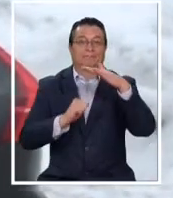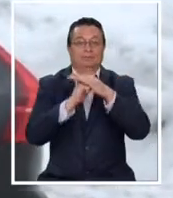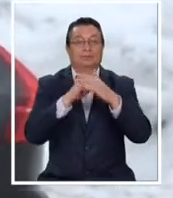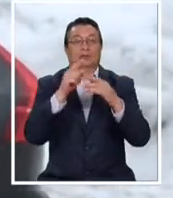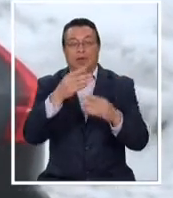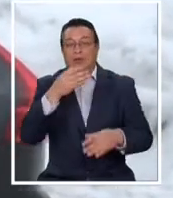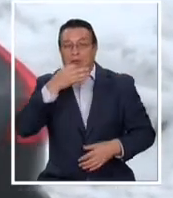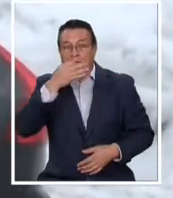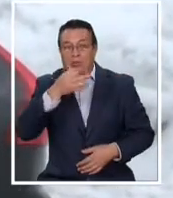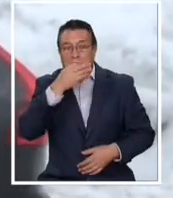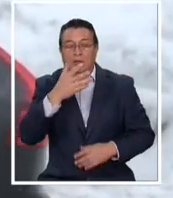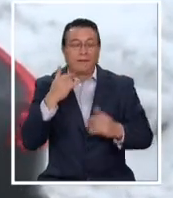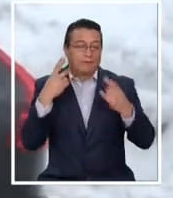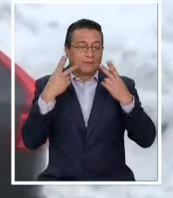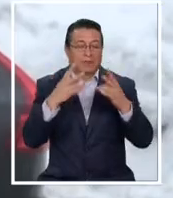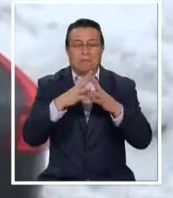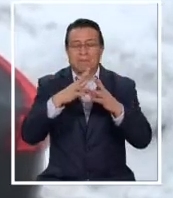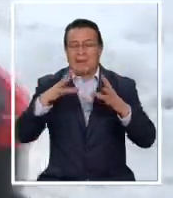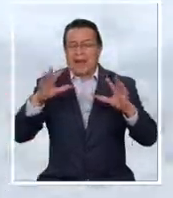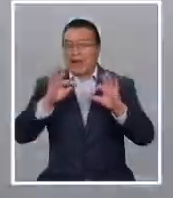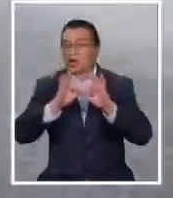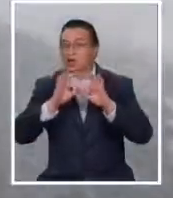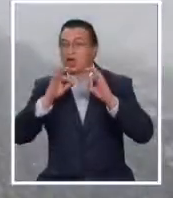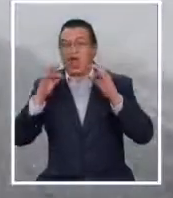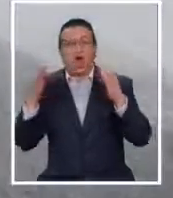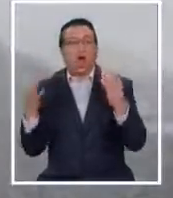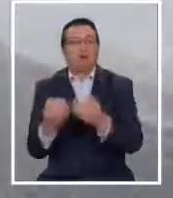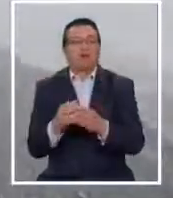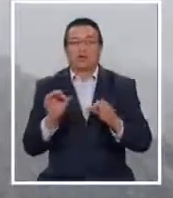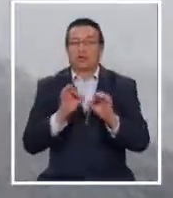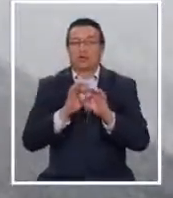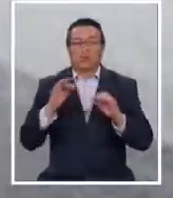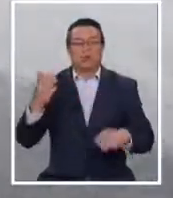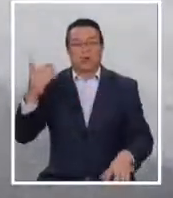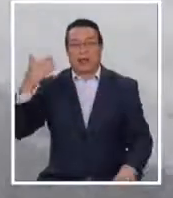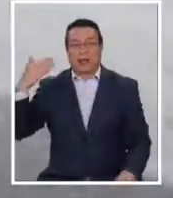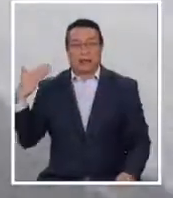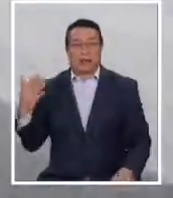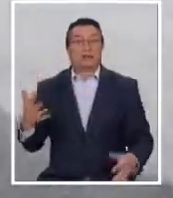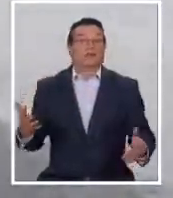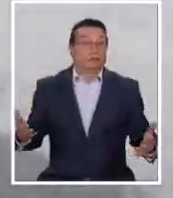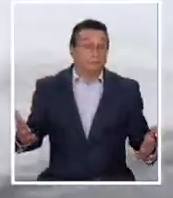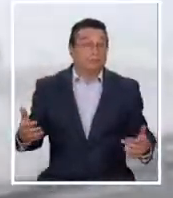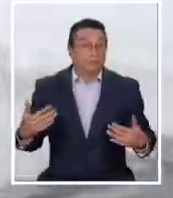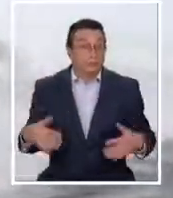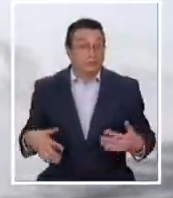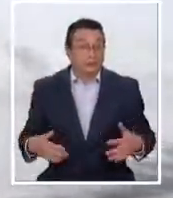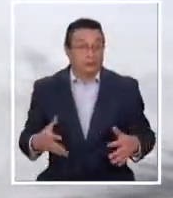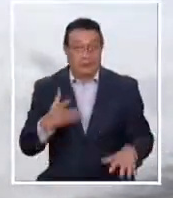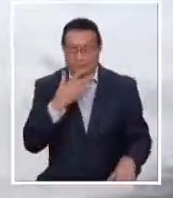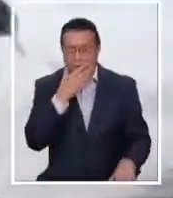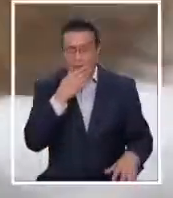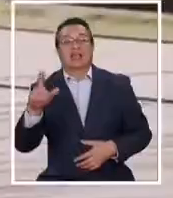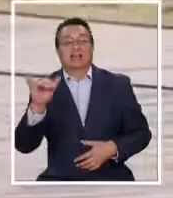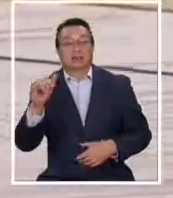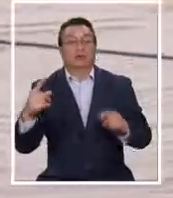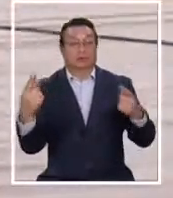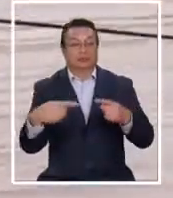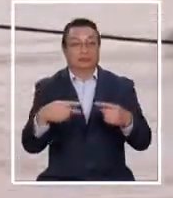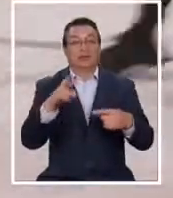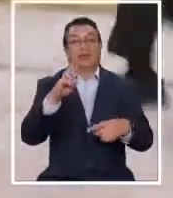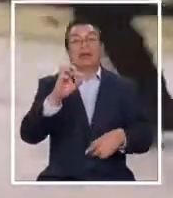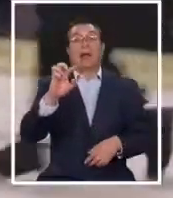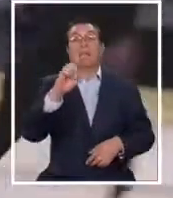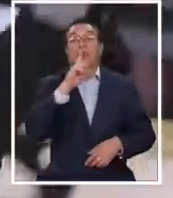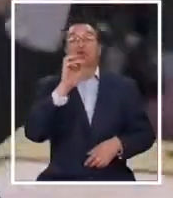comentando que es la aventura más completa que jamás haya hecho. ¡Oh, cómo no! ¡Qué linda imagen! Y los